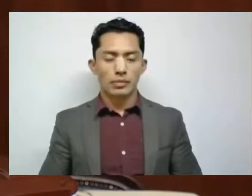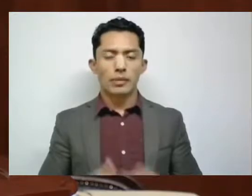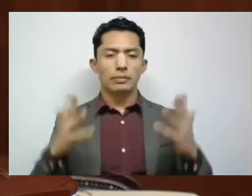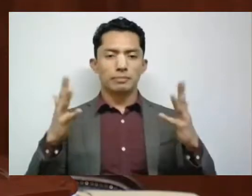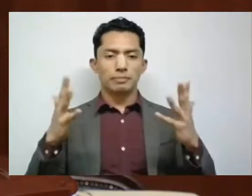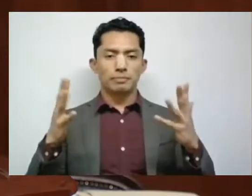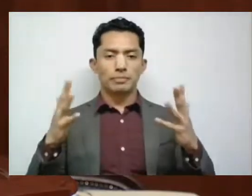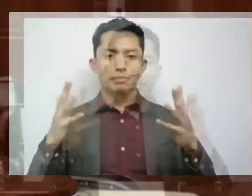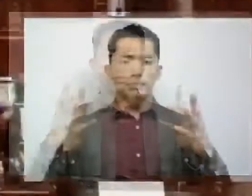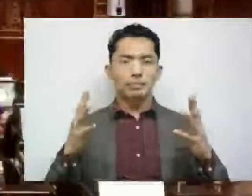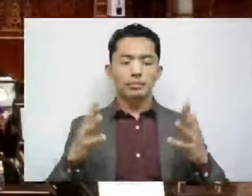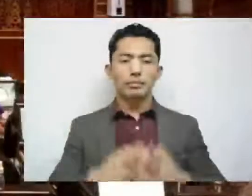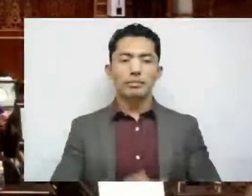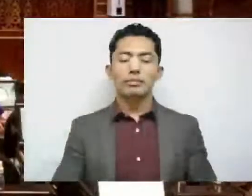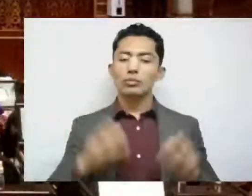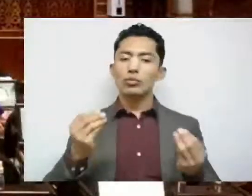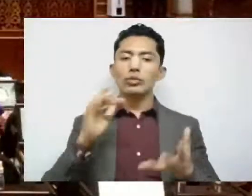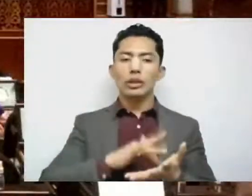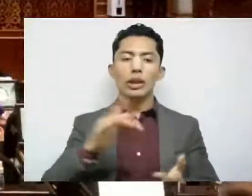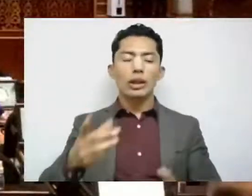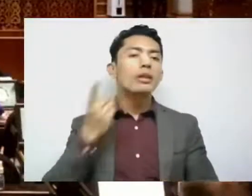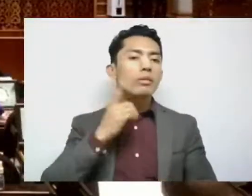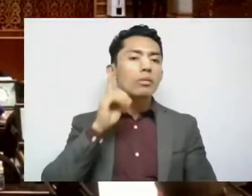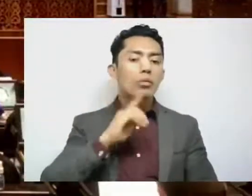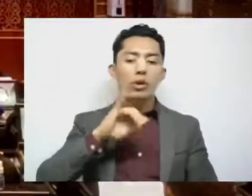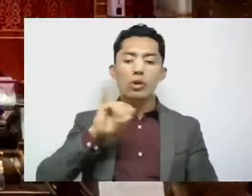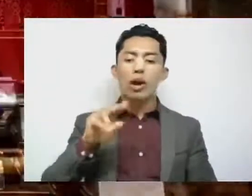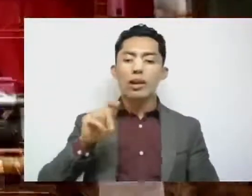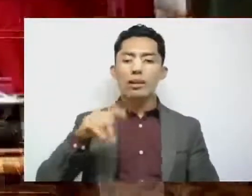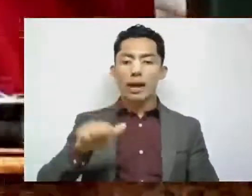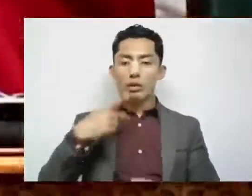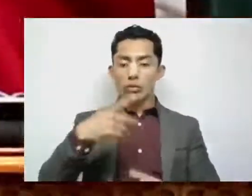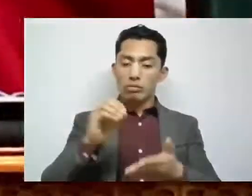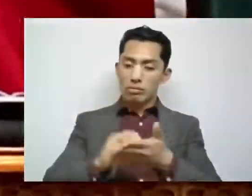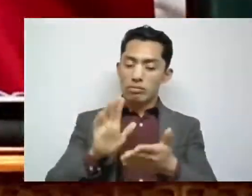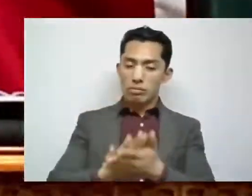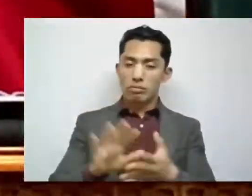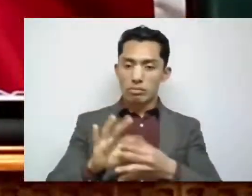Muchas gracias, diputada Juanita y se registra lo expresado.